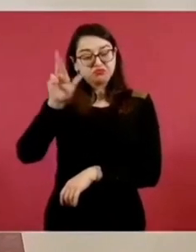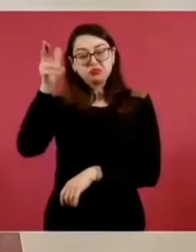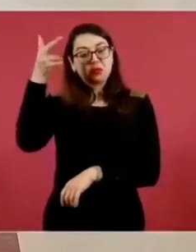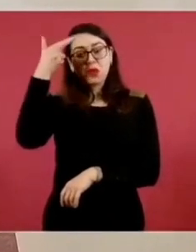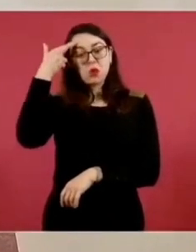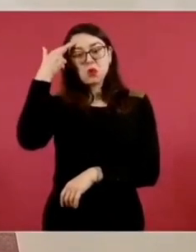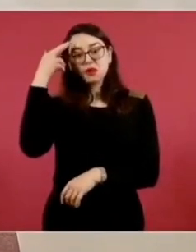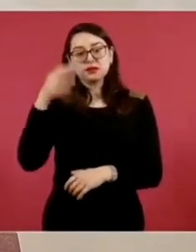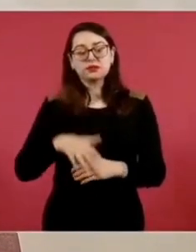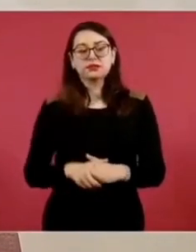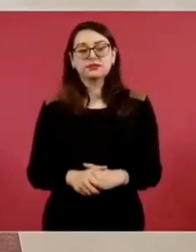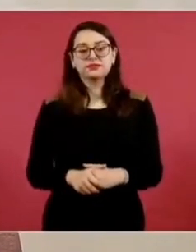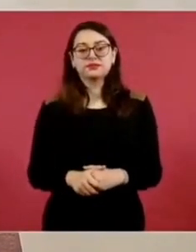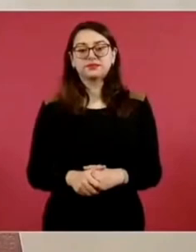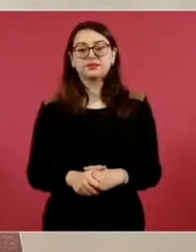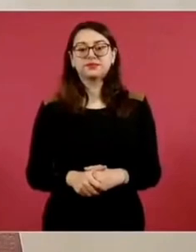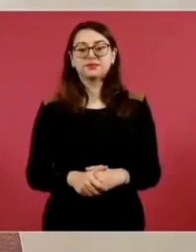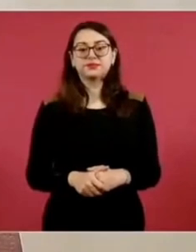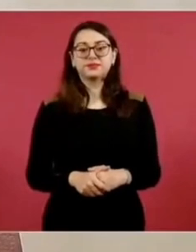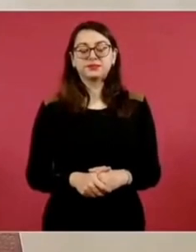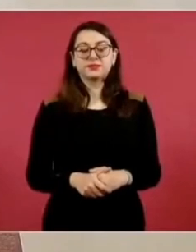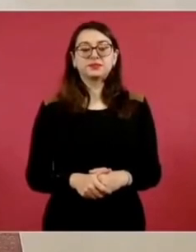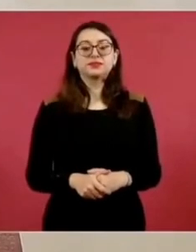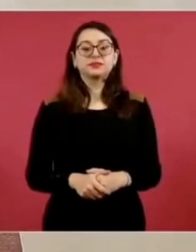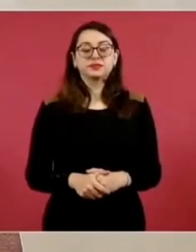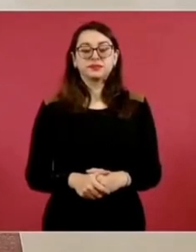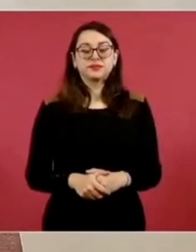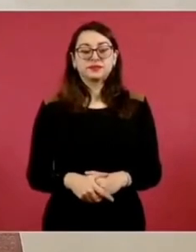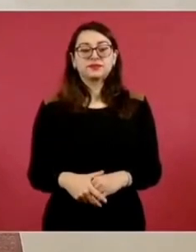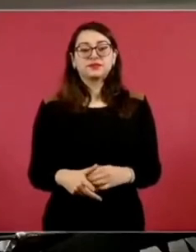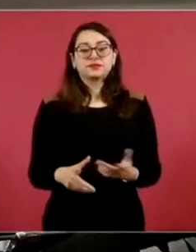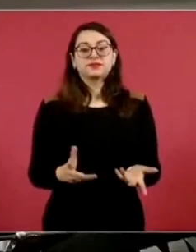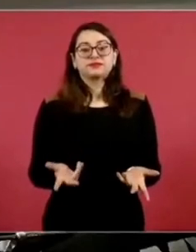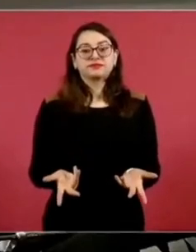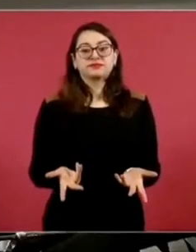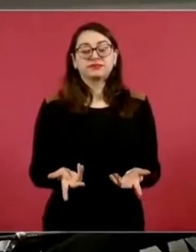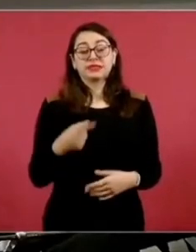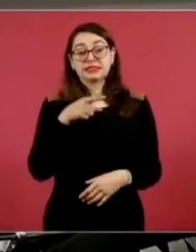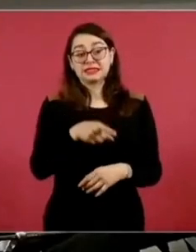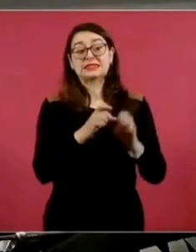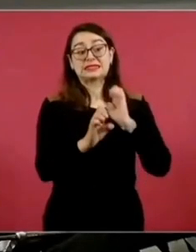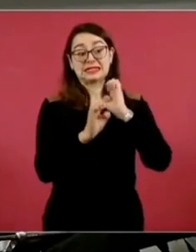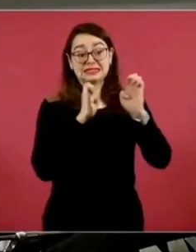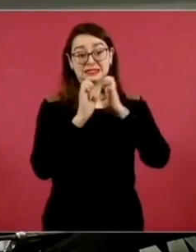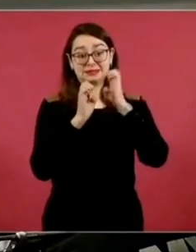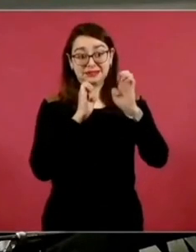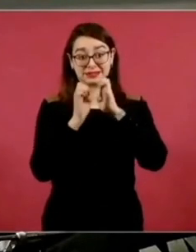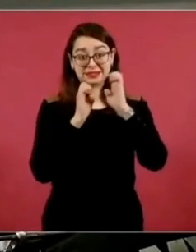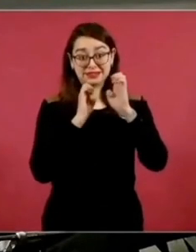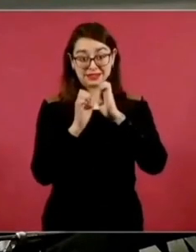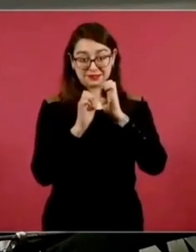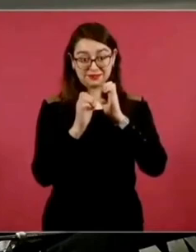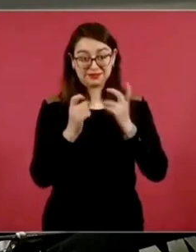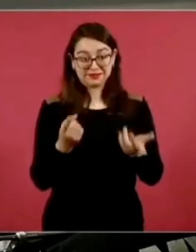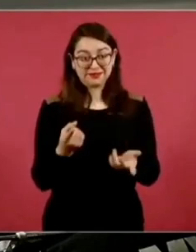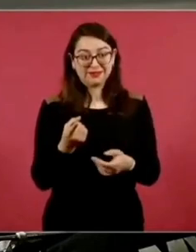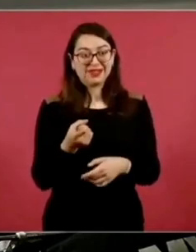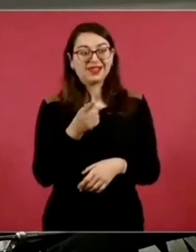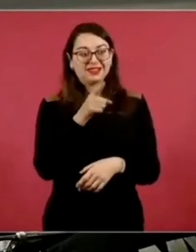Y a ti te cuenta, en la entrevista, un asunto íntimo de su hijo.